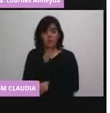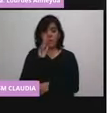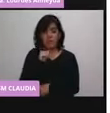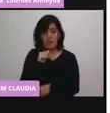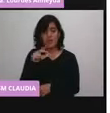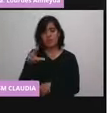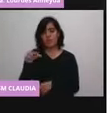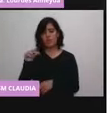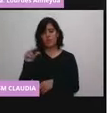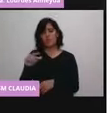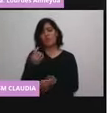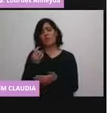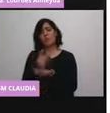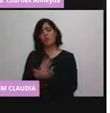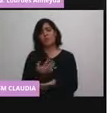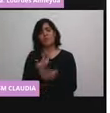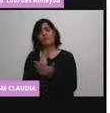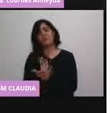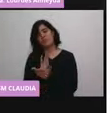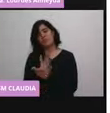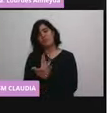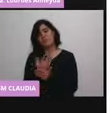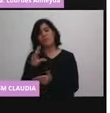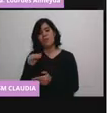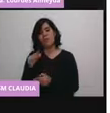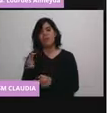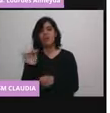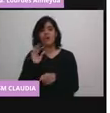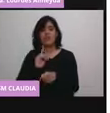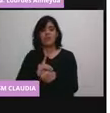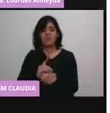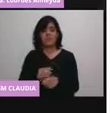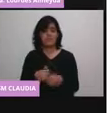que separar los 90 días. ¿La próxima?